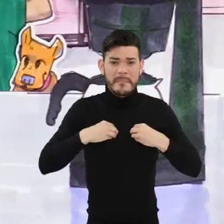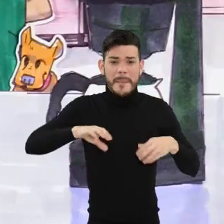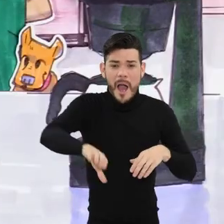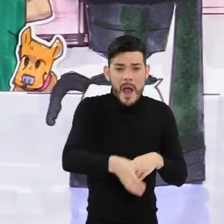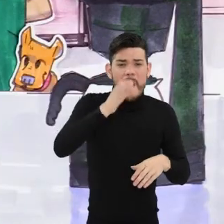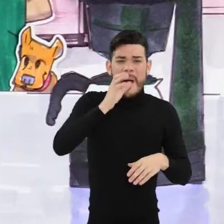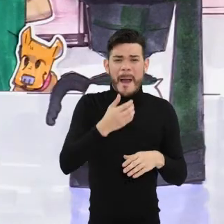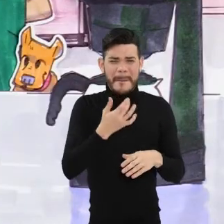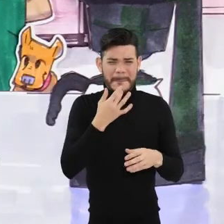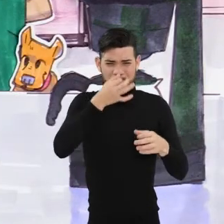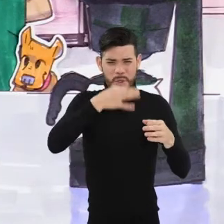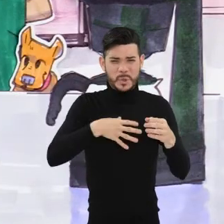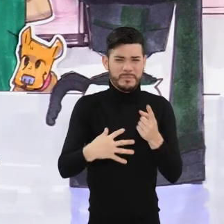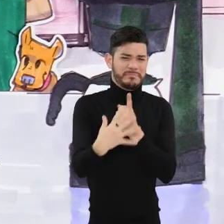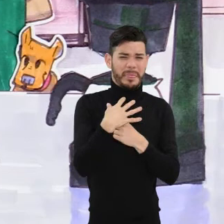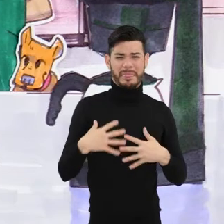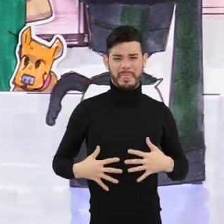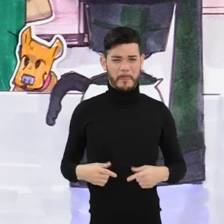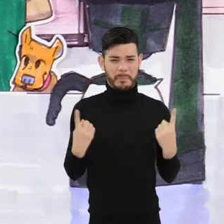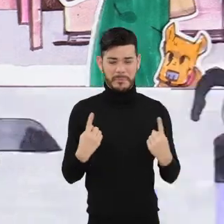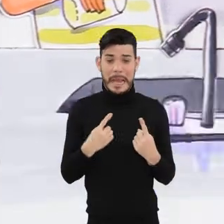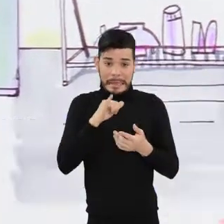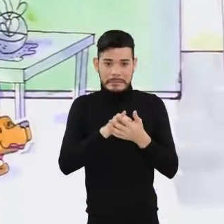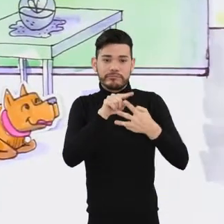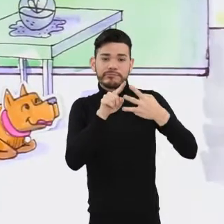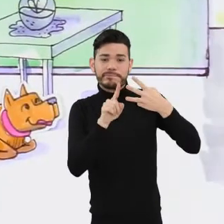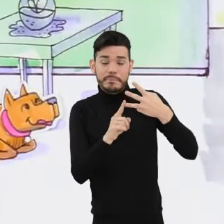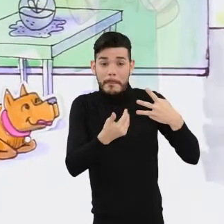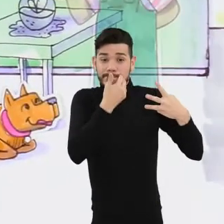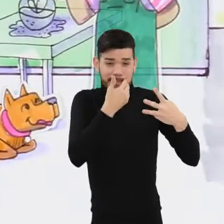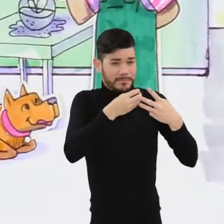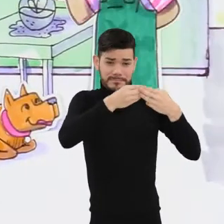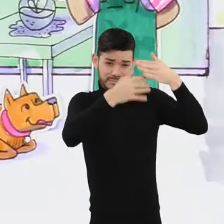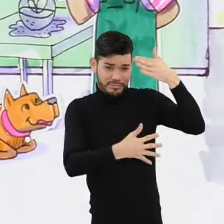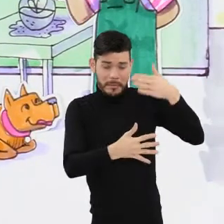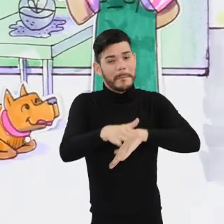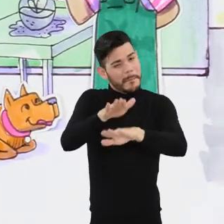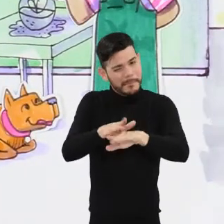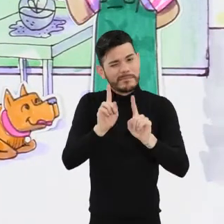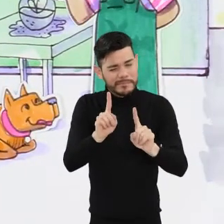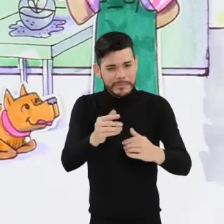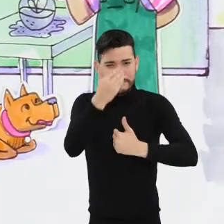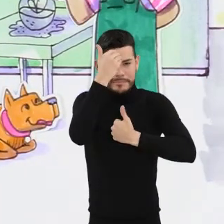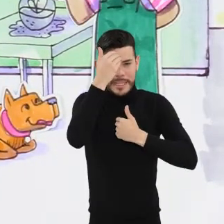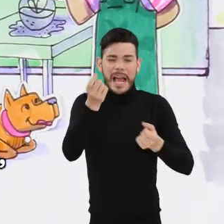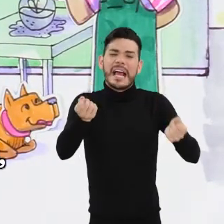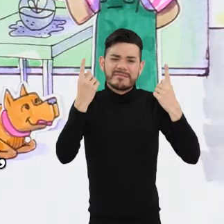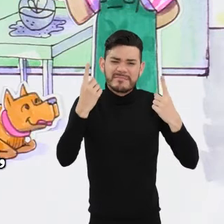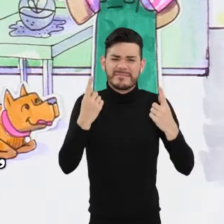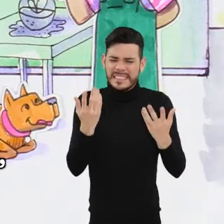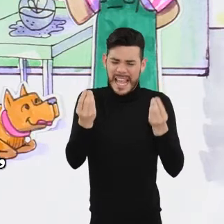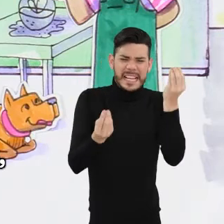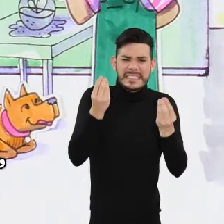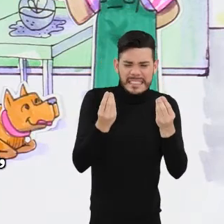Estos son solo tres problemas, y por supuesto no son los únicos. Pero cuando menos vale la pena llamar la atención sobre ellos y